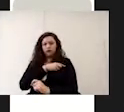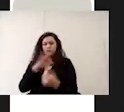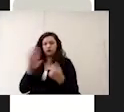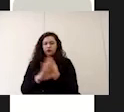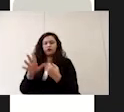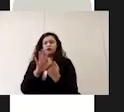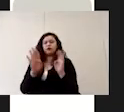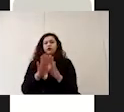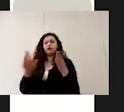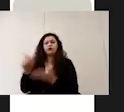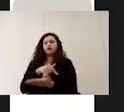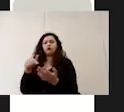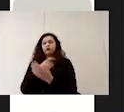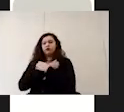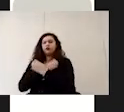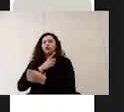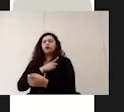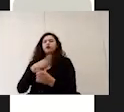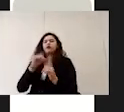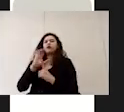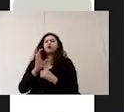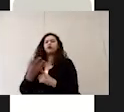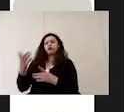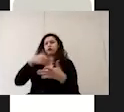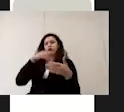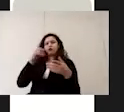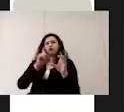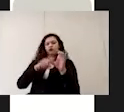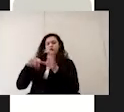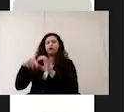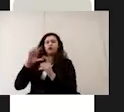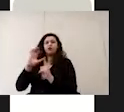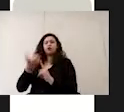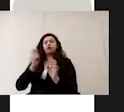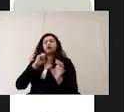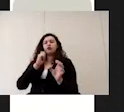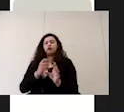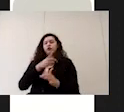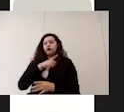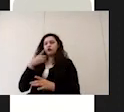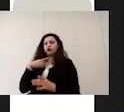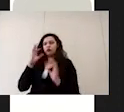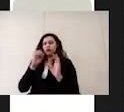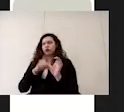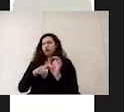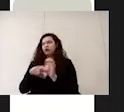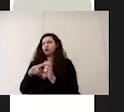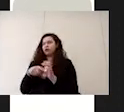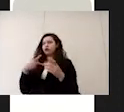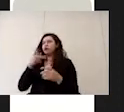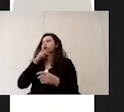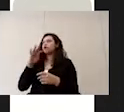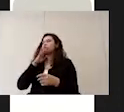educativos se debe integrar un comité este comité debe estar formado por padres de